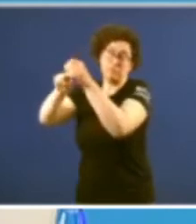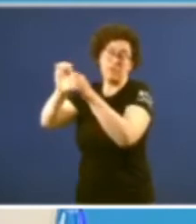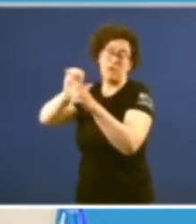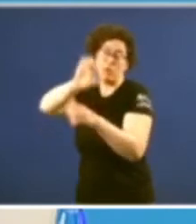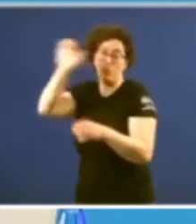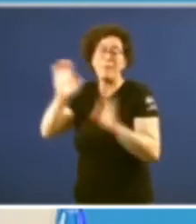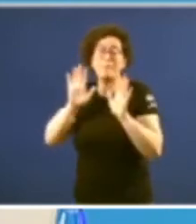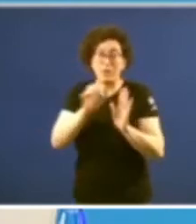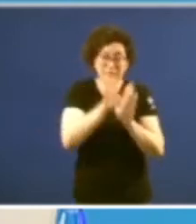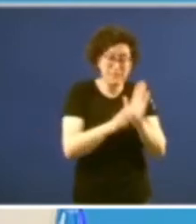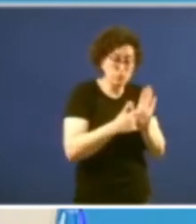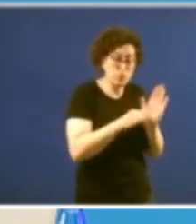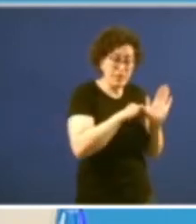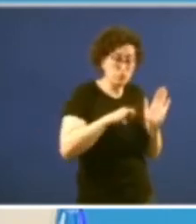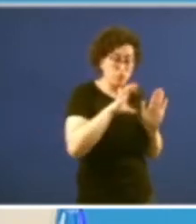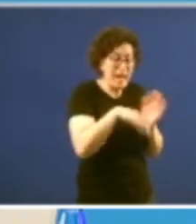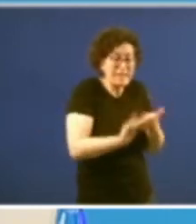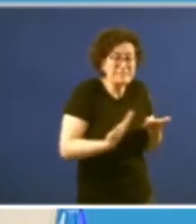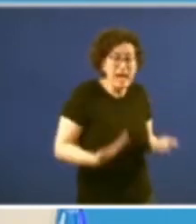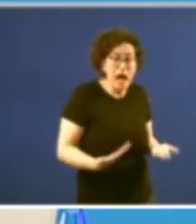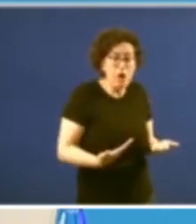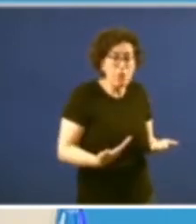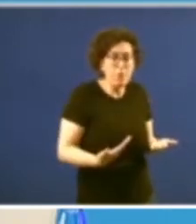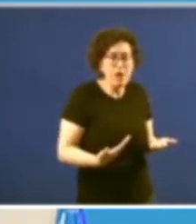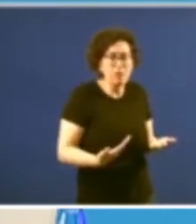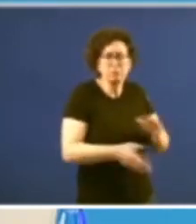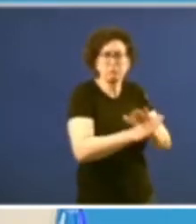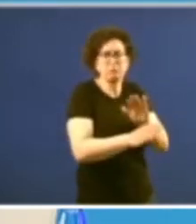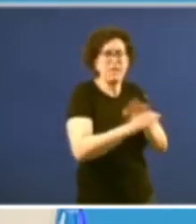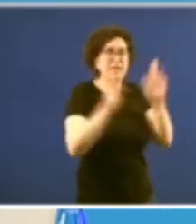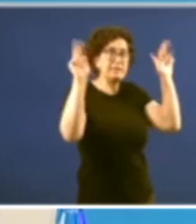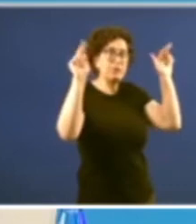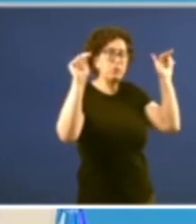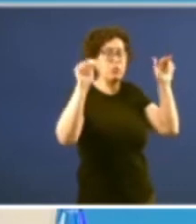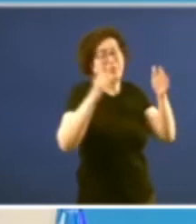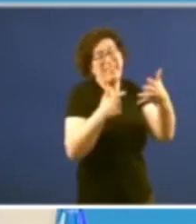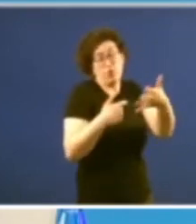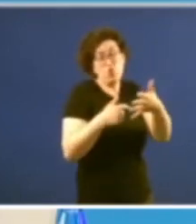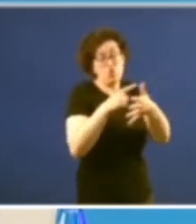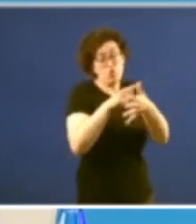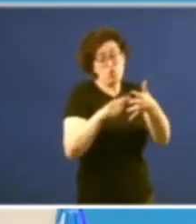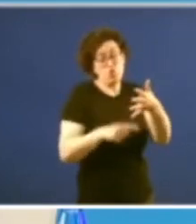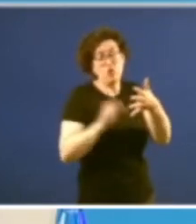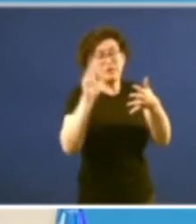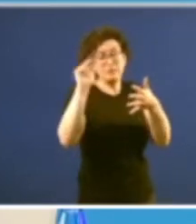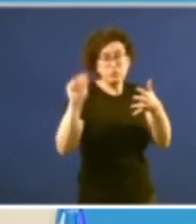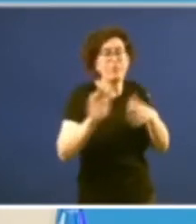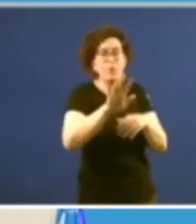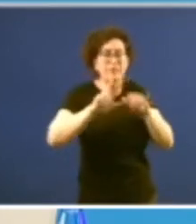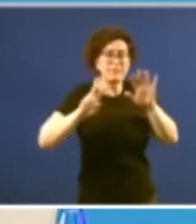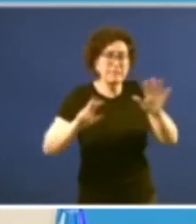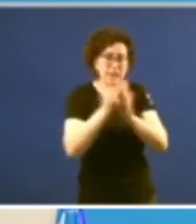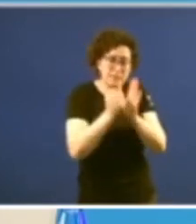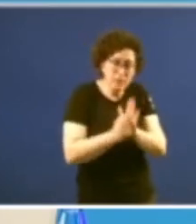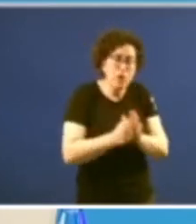de autonomía permanece incluso a día de hoy incólume con su título preliminar sus cinco títulos sus 57 artículos cuatro